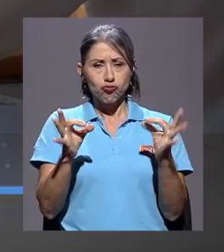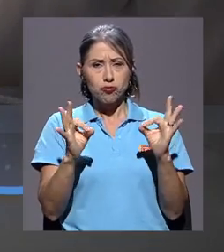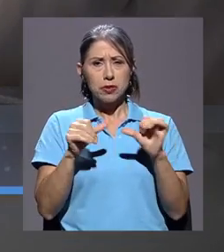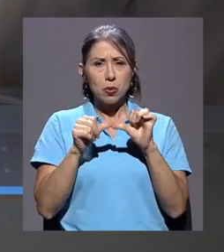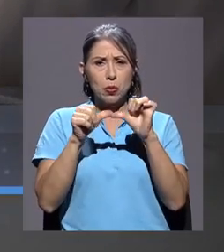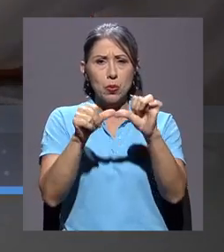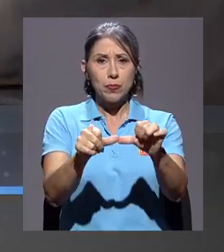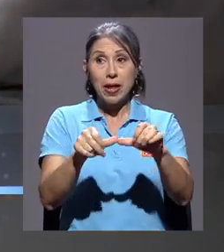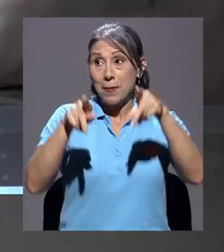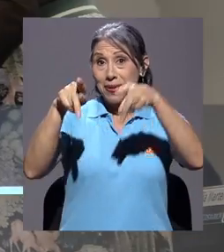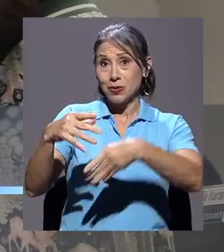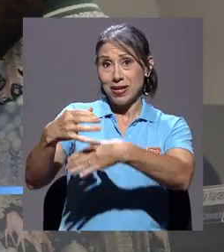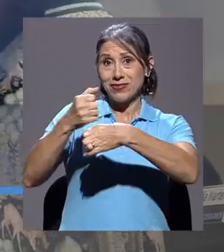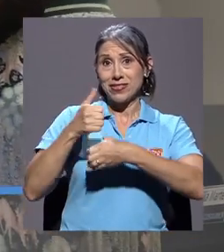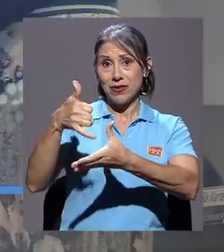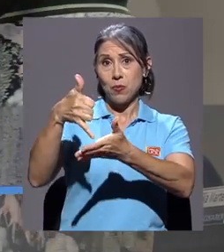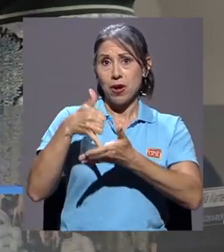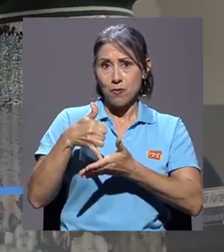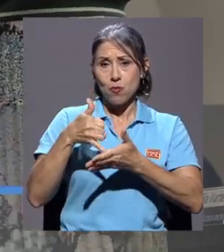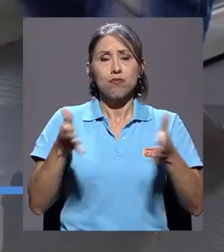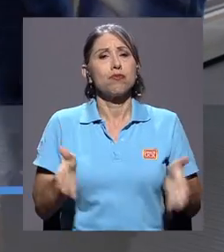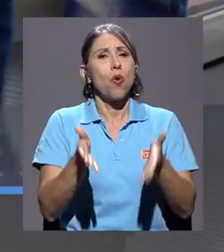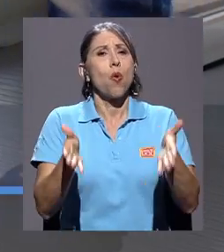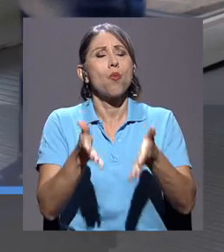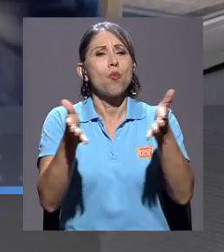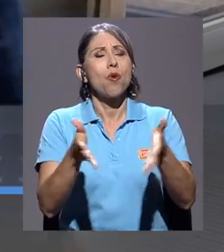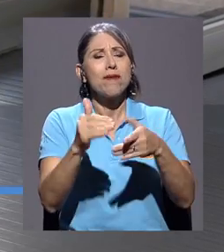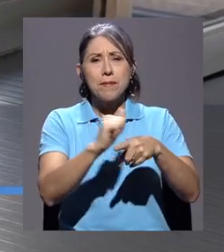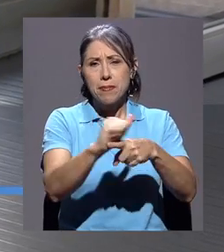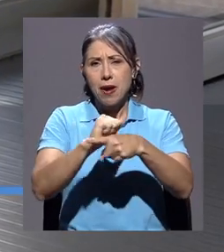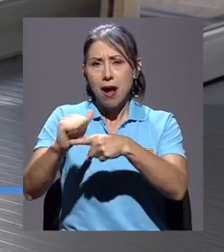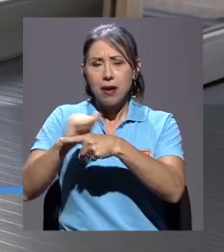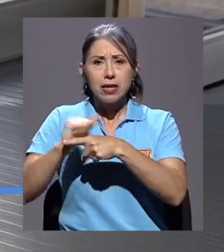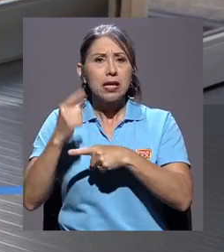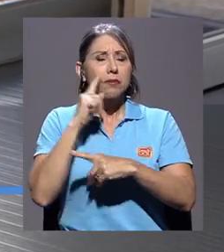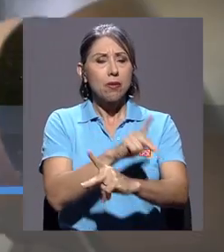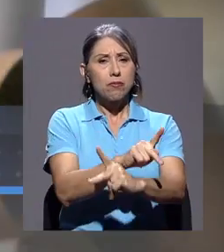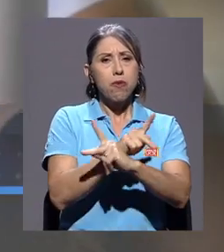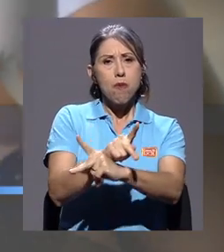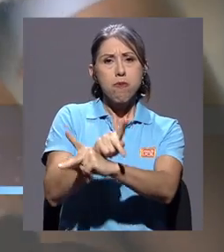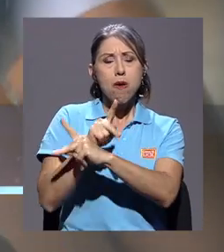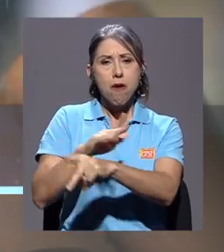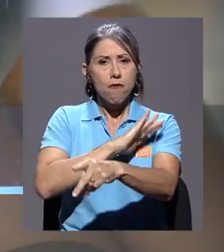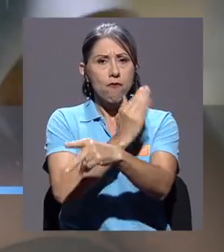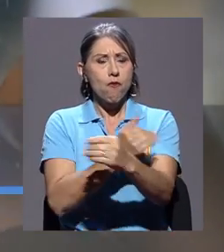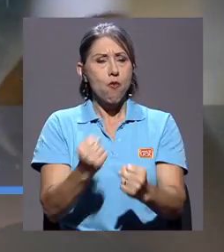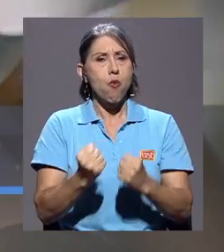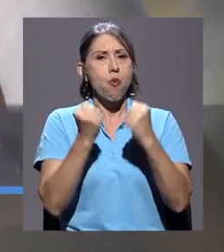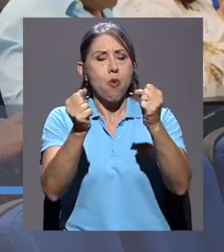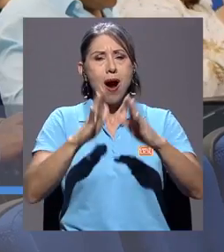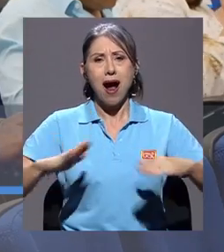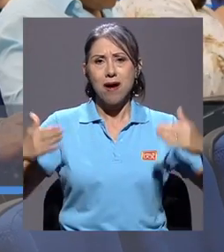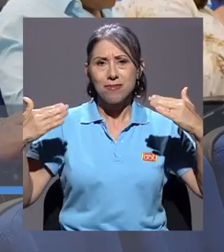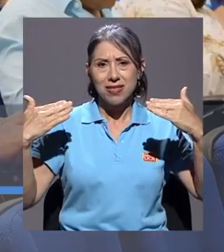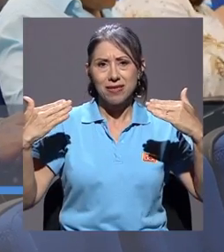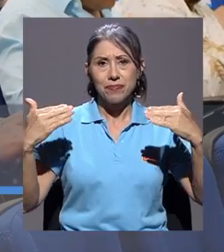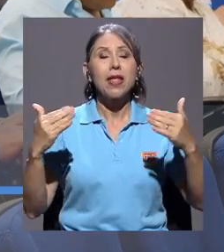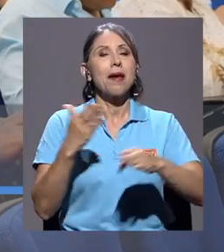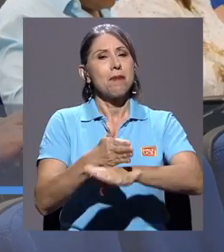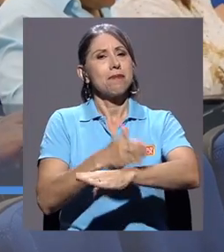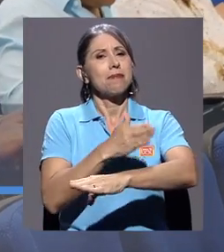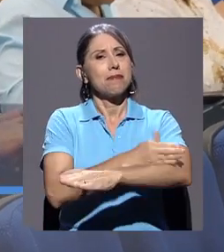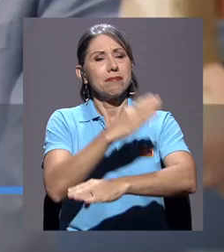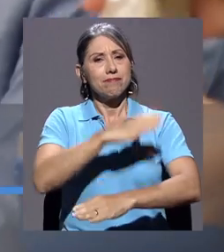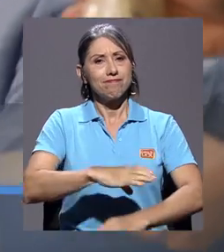galardonados promueven desde sus unidades la ejecución de prácticas orientadas a la protección y fortalecimiento del ambiente y con ello mejorar la calidad